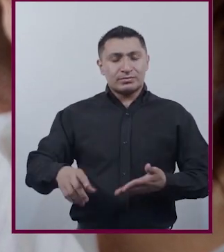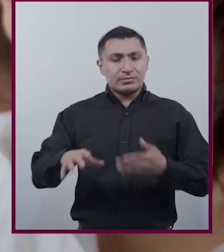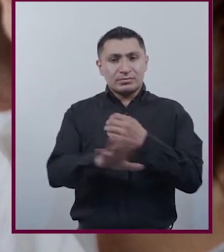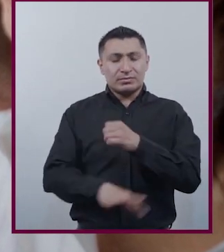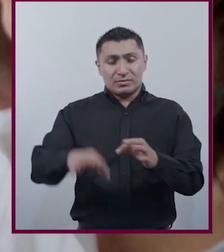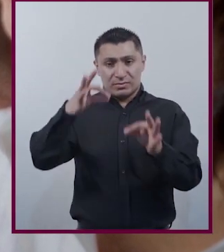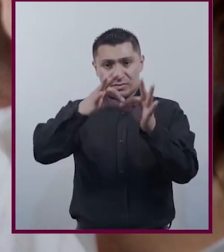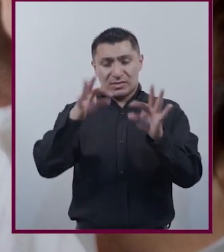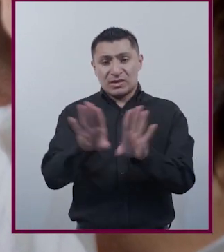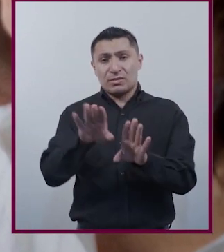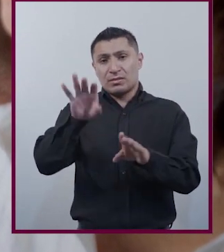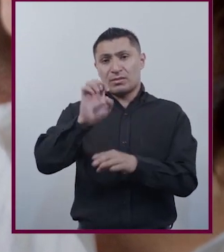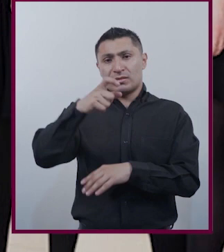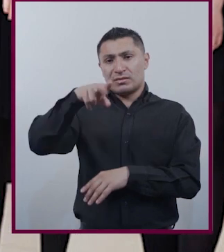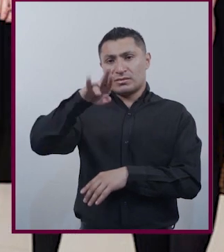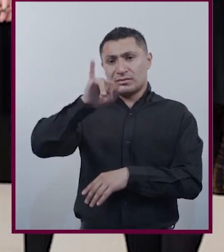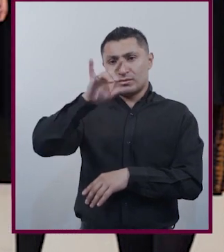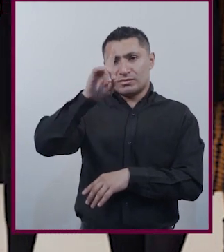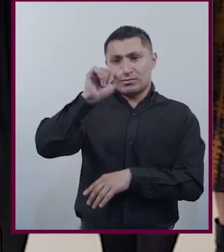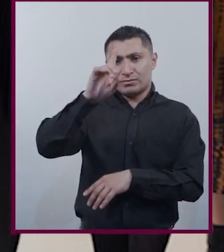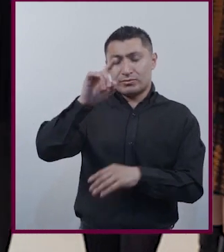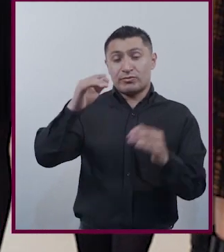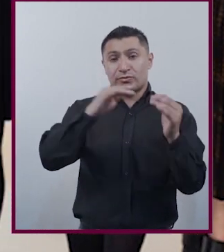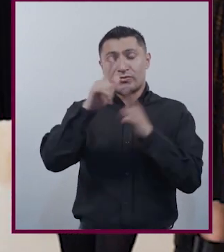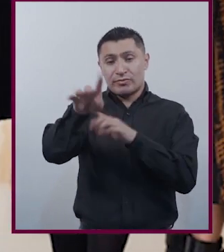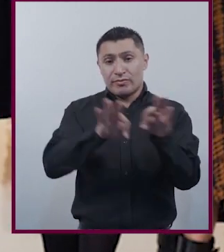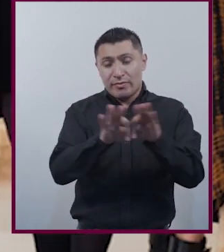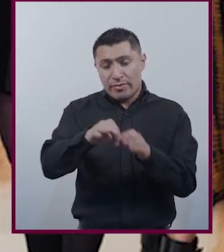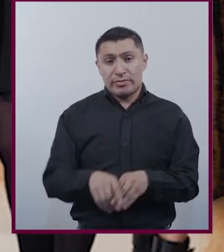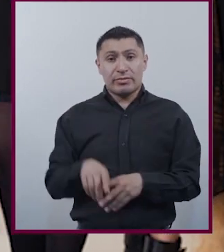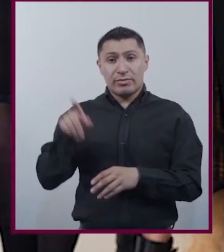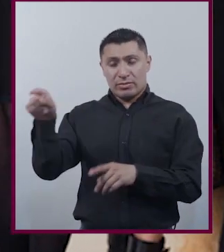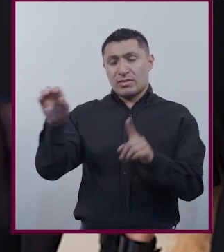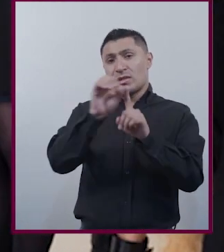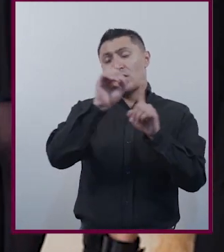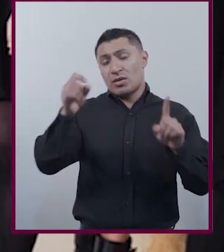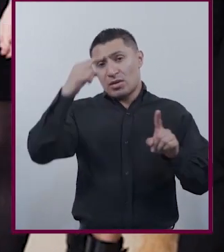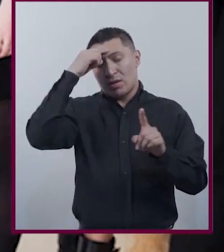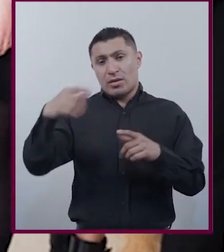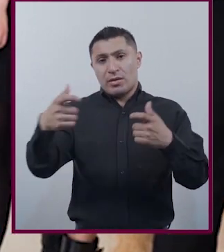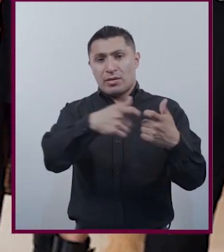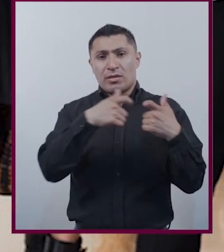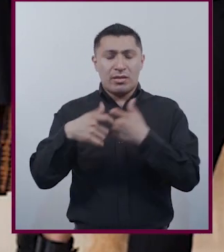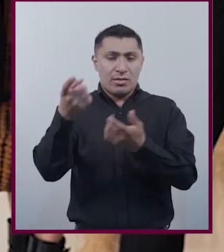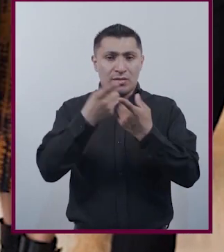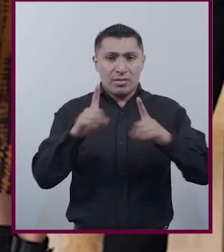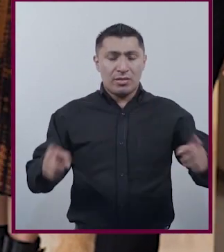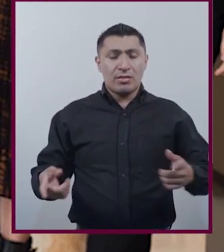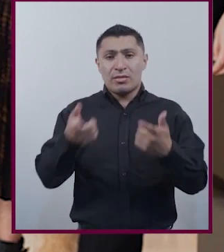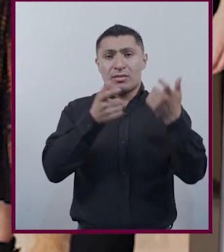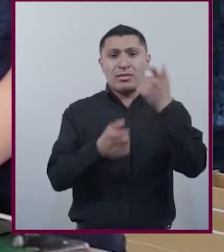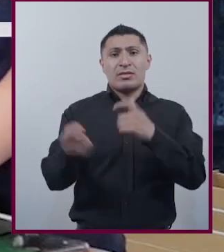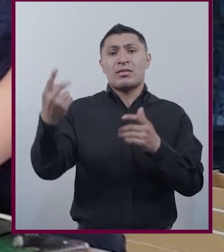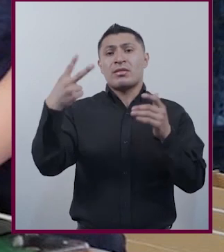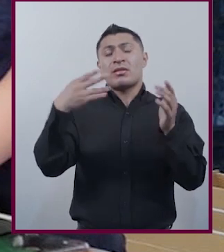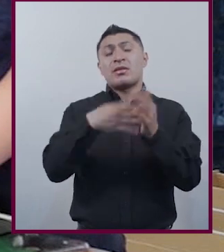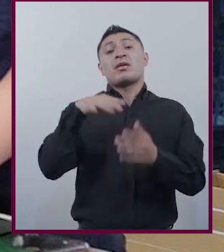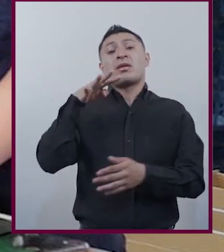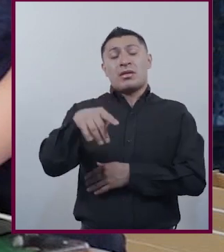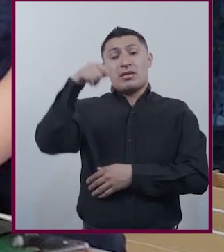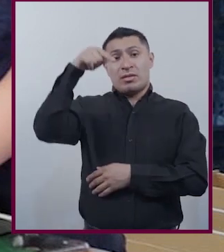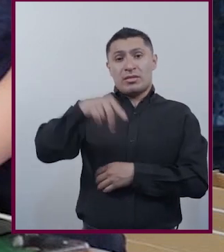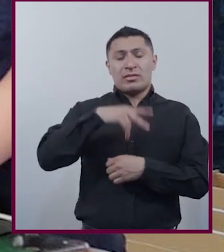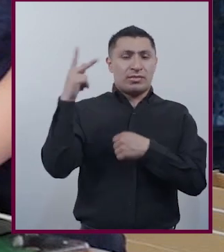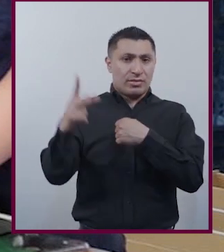Como la equidad laboral Según la Organización para la Cooperación y el Desarrollo Económicos En 2019 En